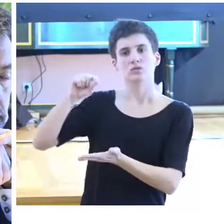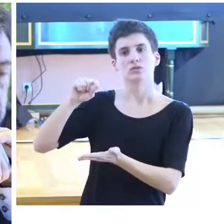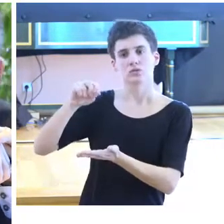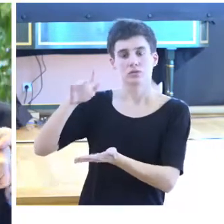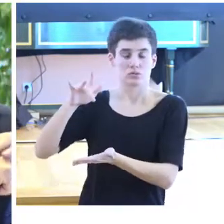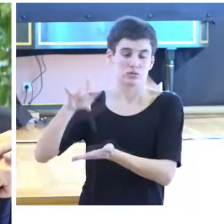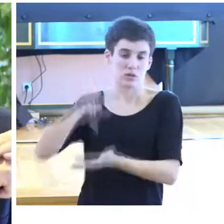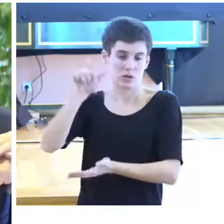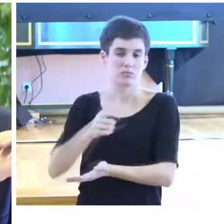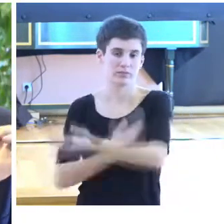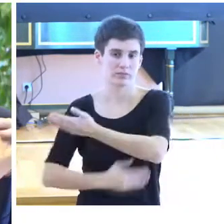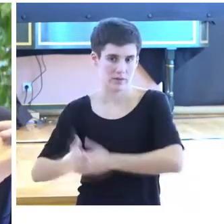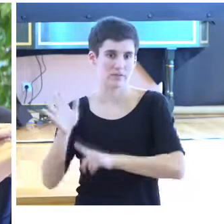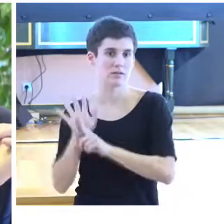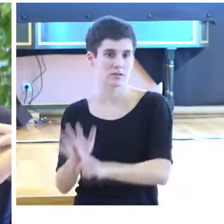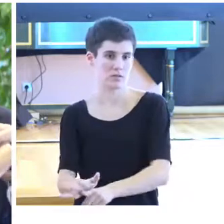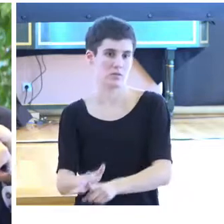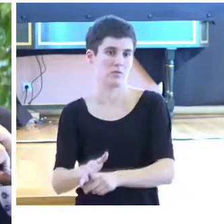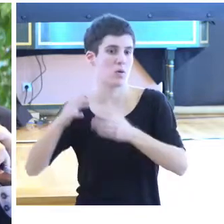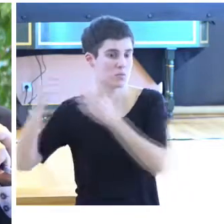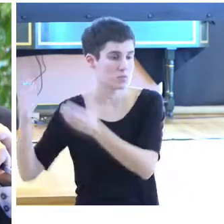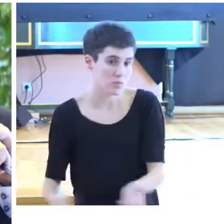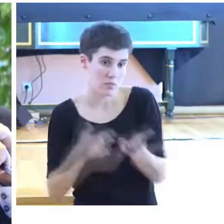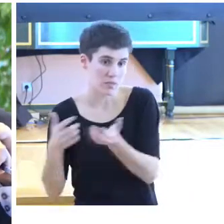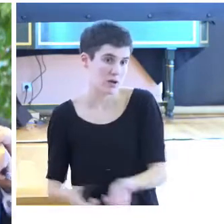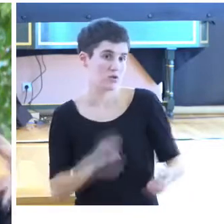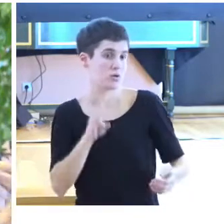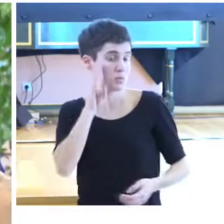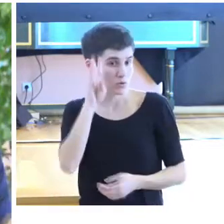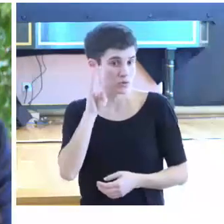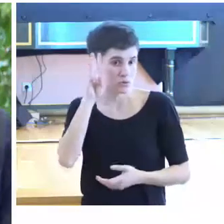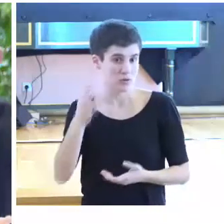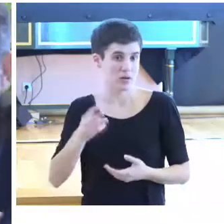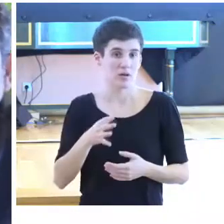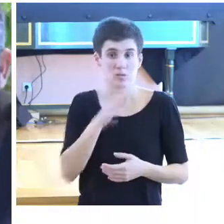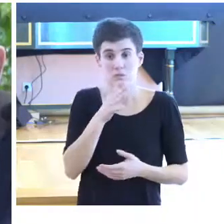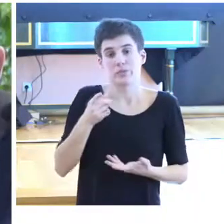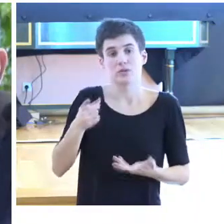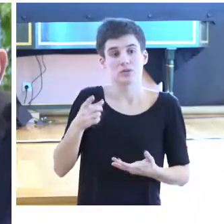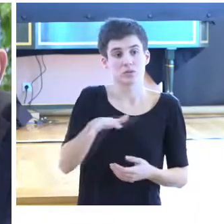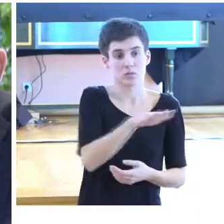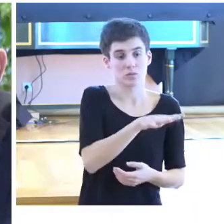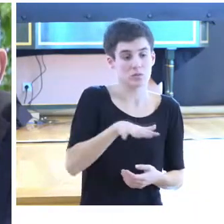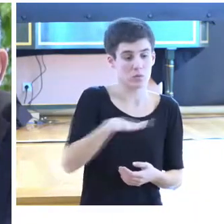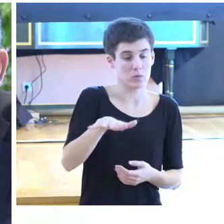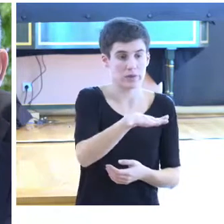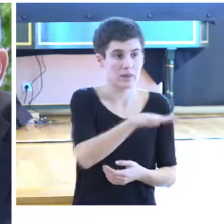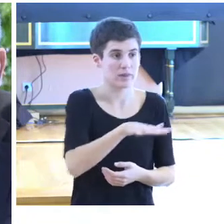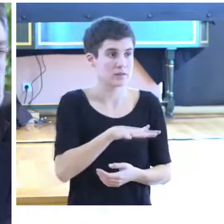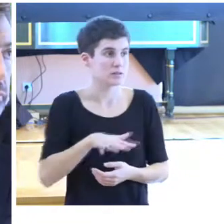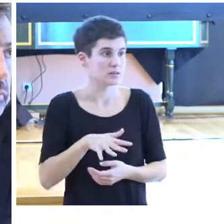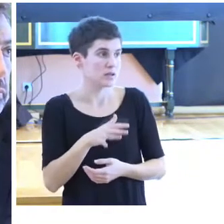casos con bomberos y con mosos de escuadra, y que, por tanto, en aquellas comunidades que también tengan